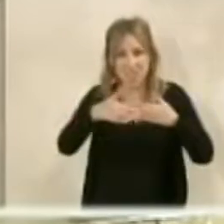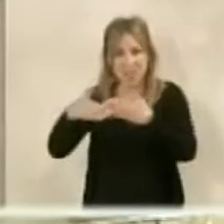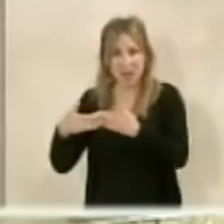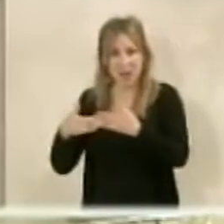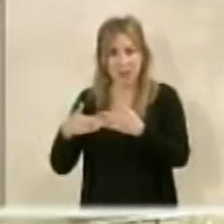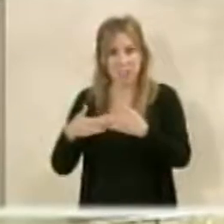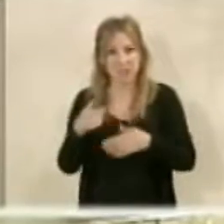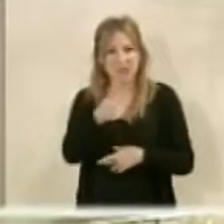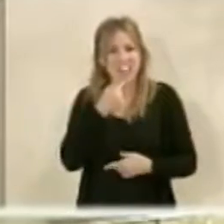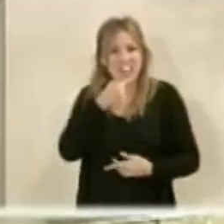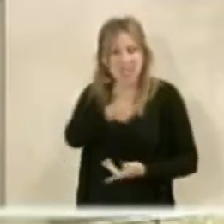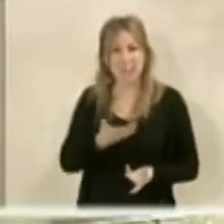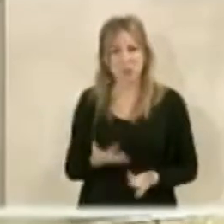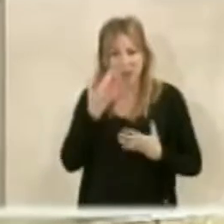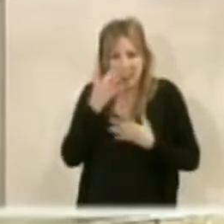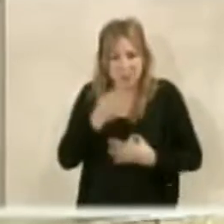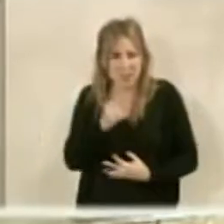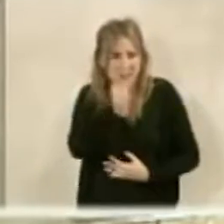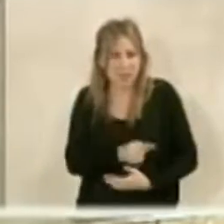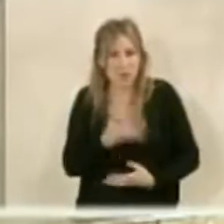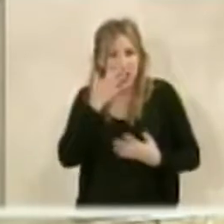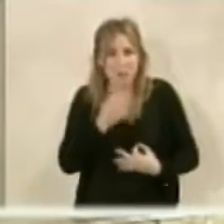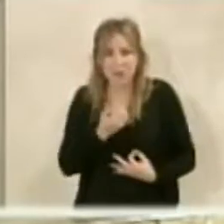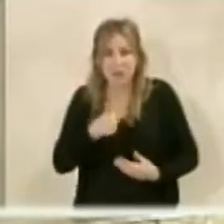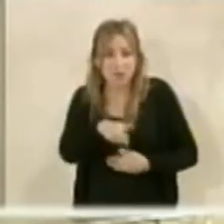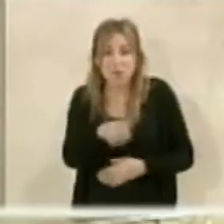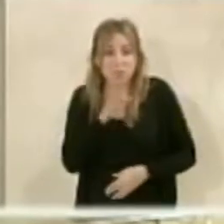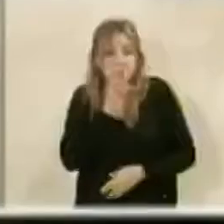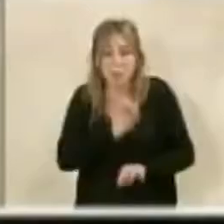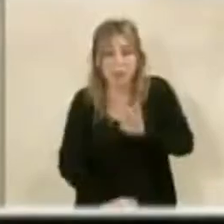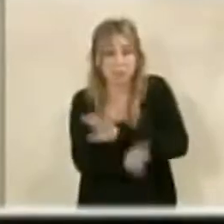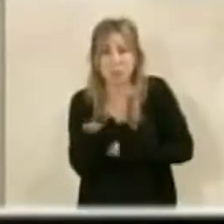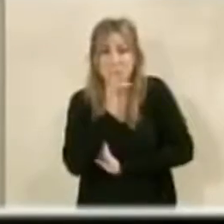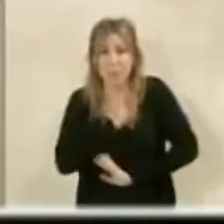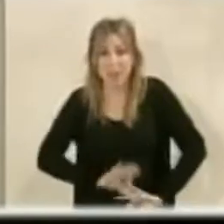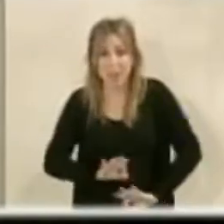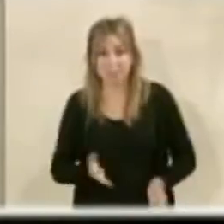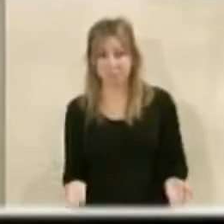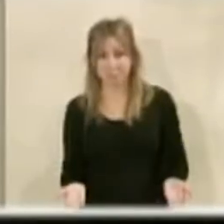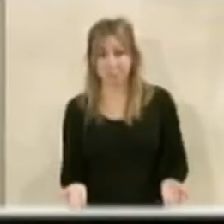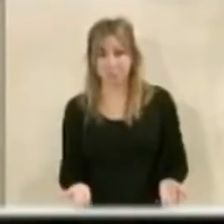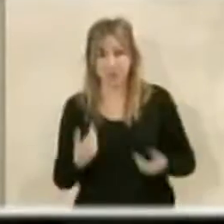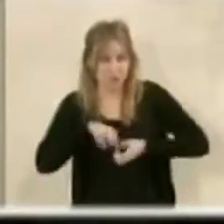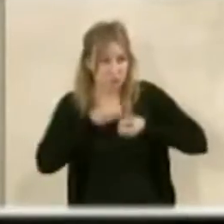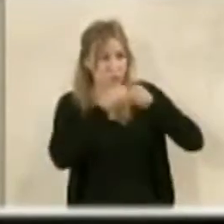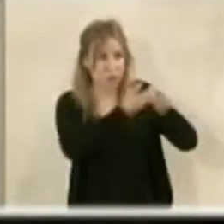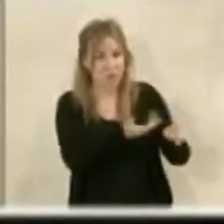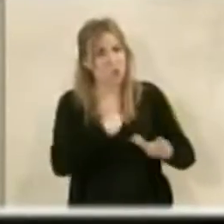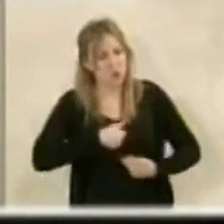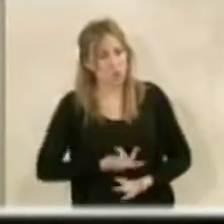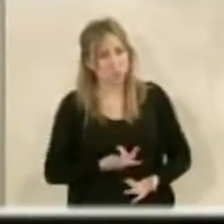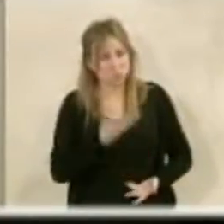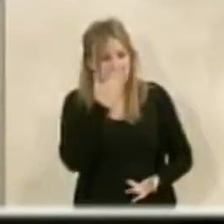encendiando una cosa que realmente no ha lugar. No ha lugar, y se lo tengo que decir con toda